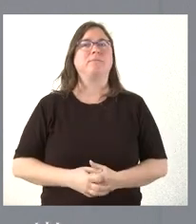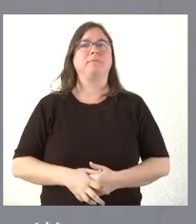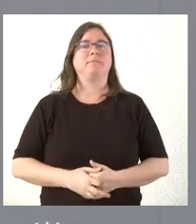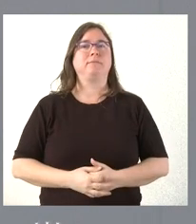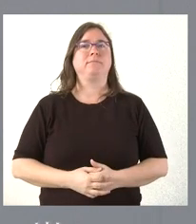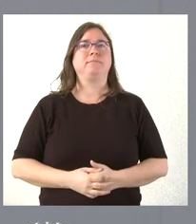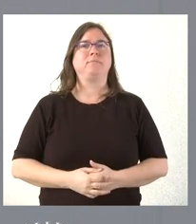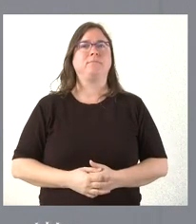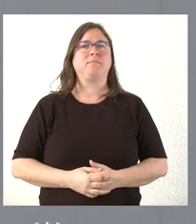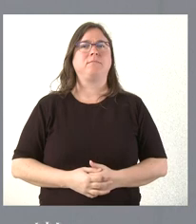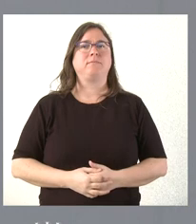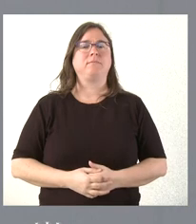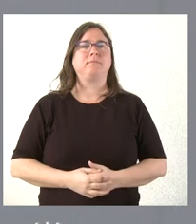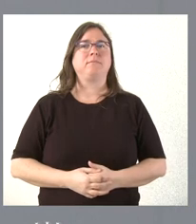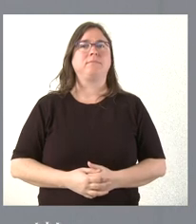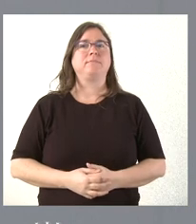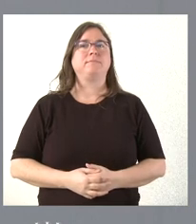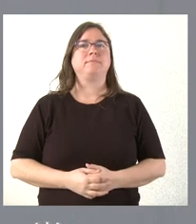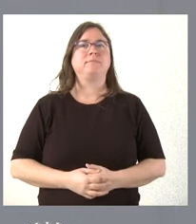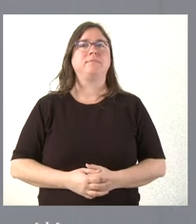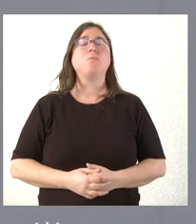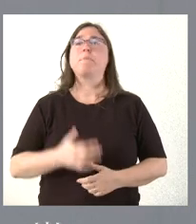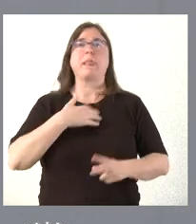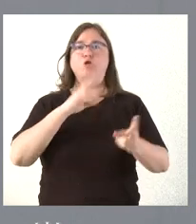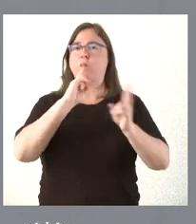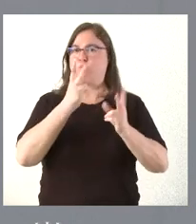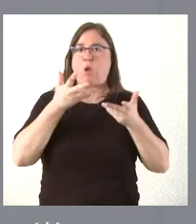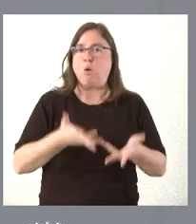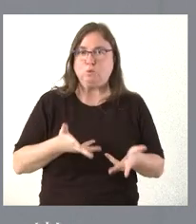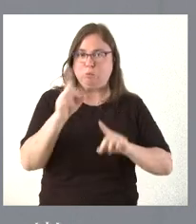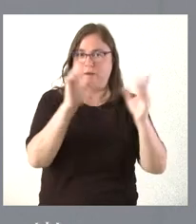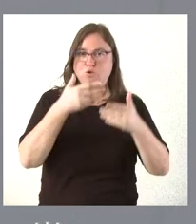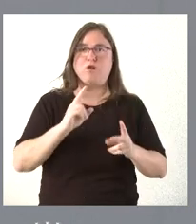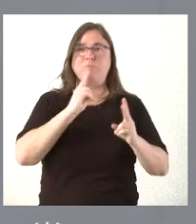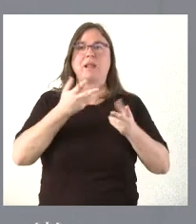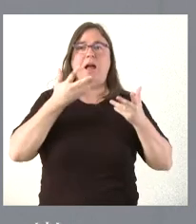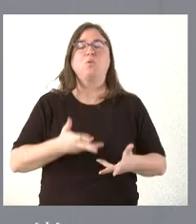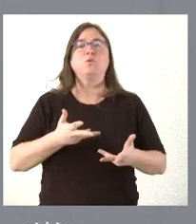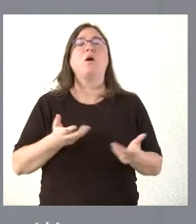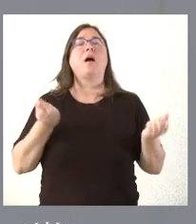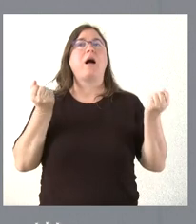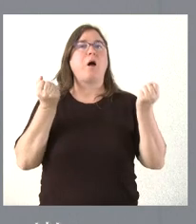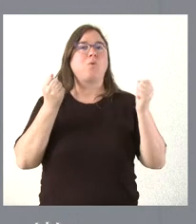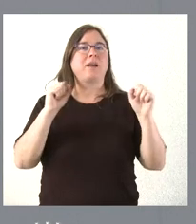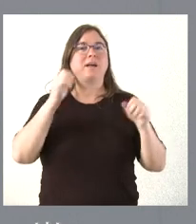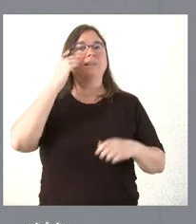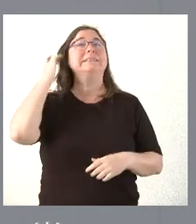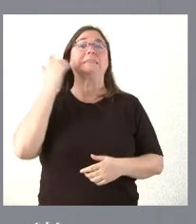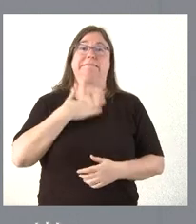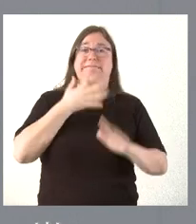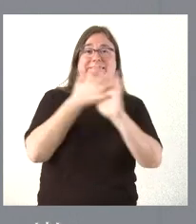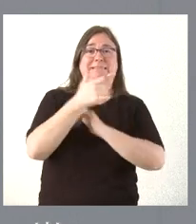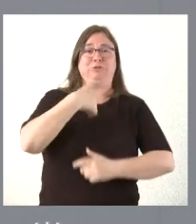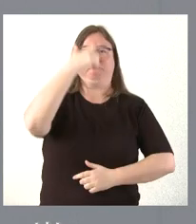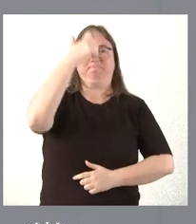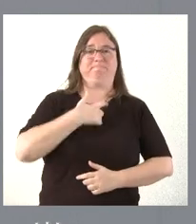Sí, pero creo que lo ha... Sí, pero le contesto muy a gusto, aunque le matizo esa